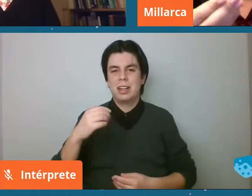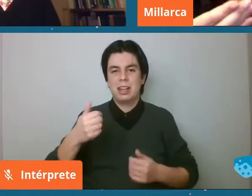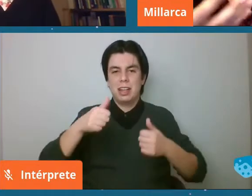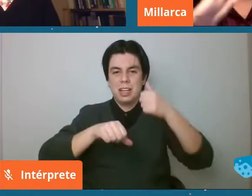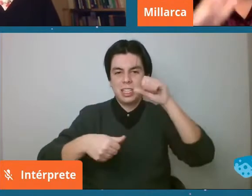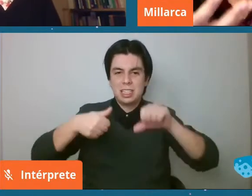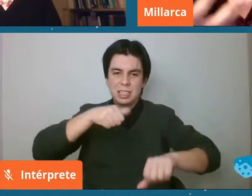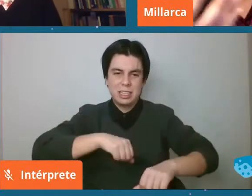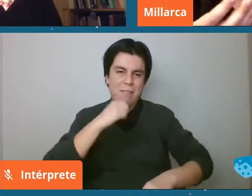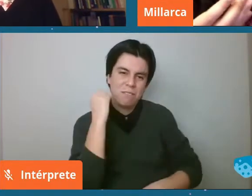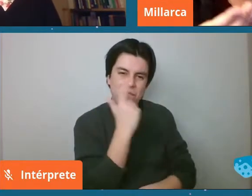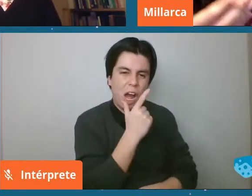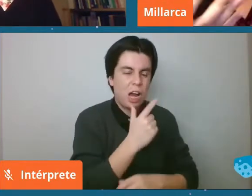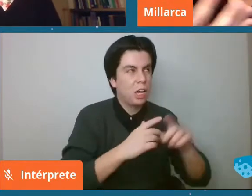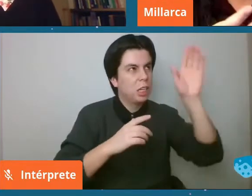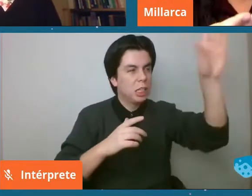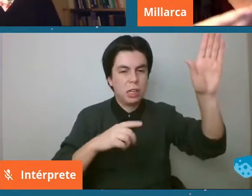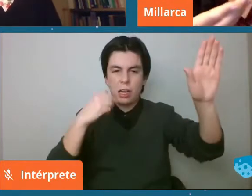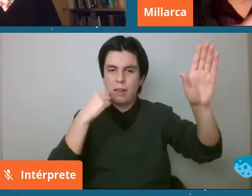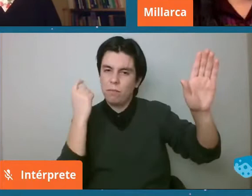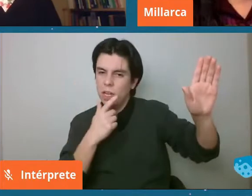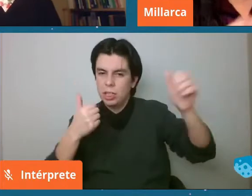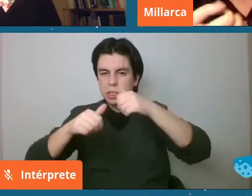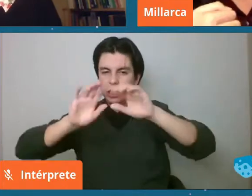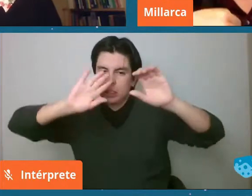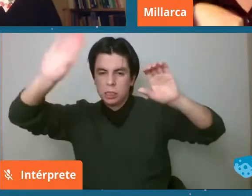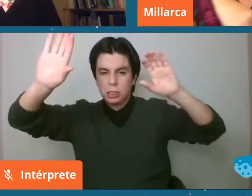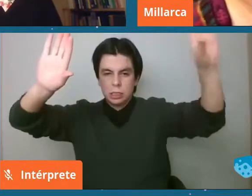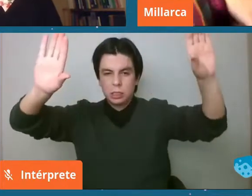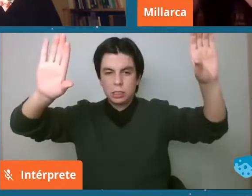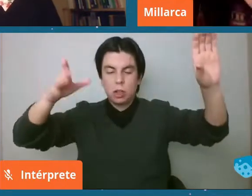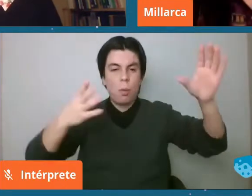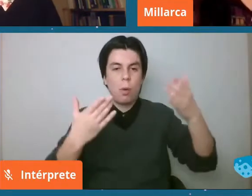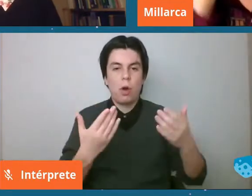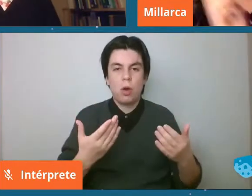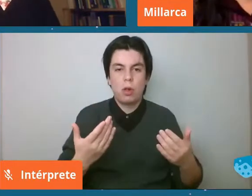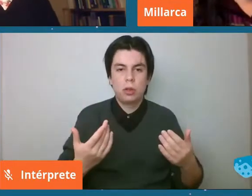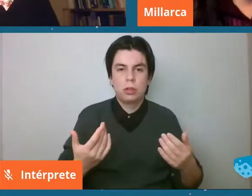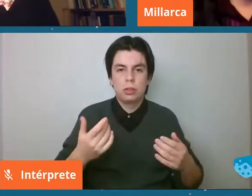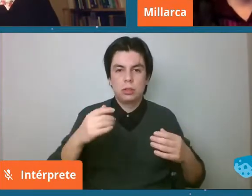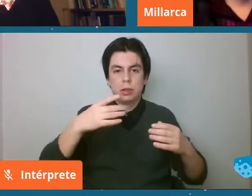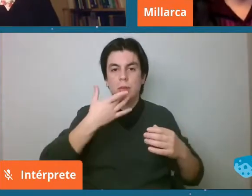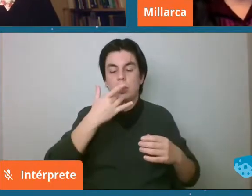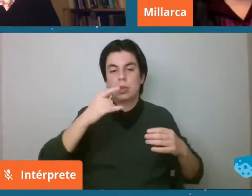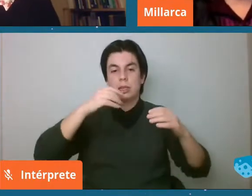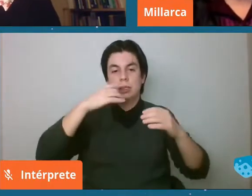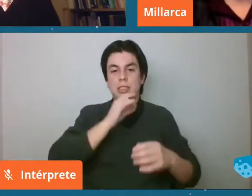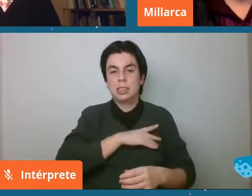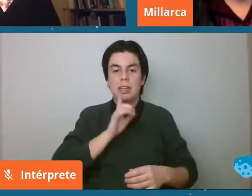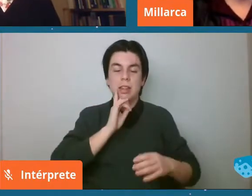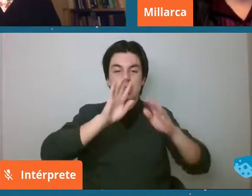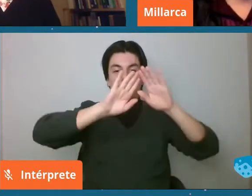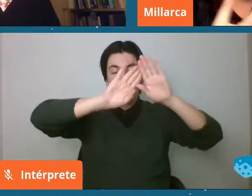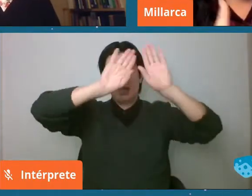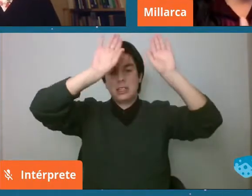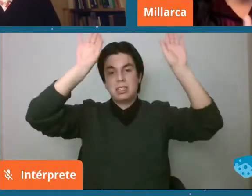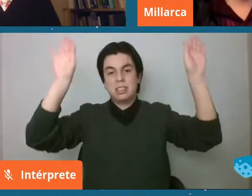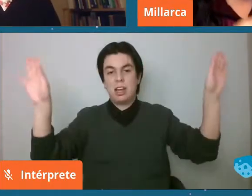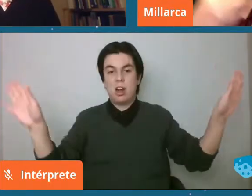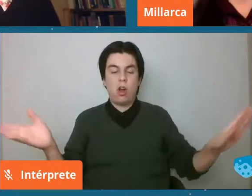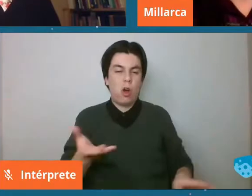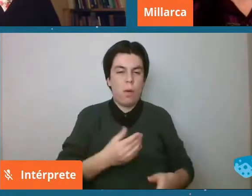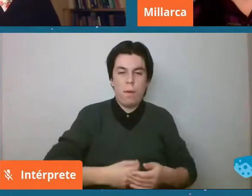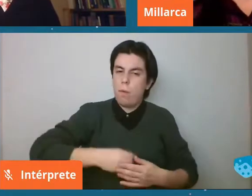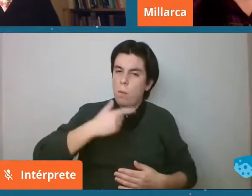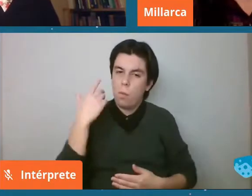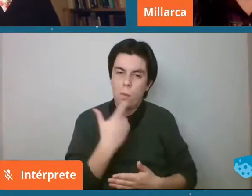justamente por cosas que Chile tiene como privilegio que es tener los cielos más increíbles del mundo como para